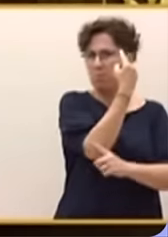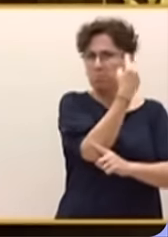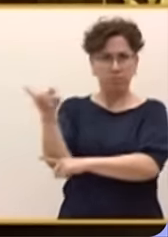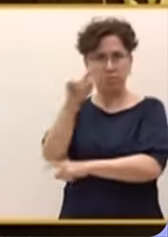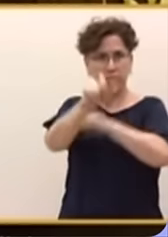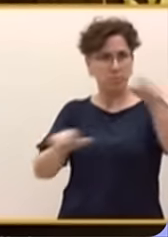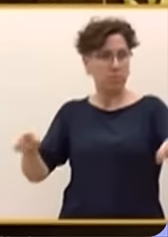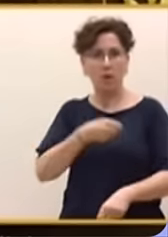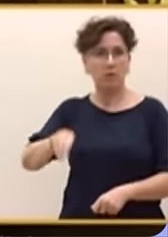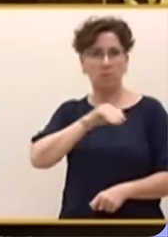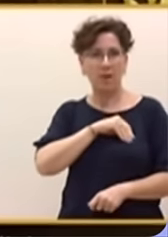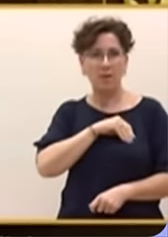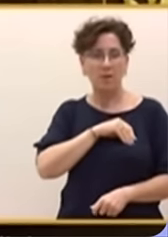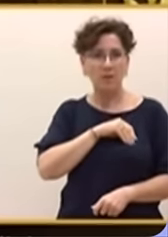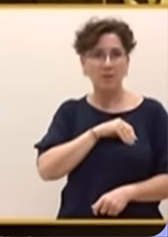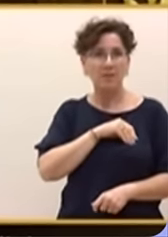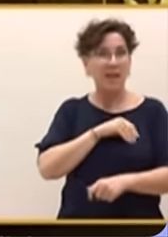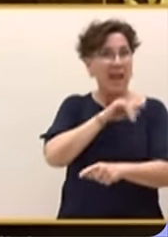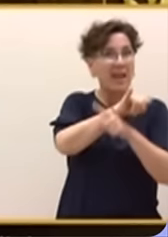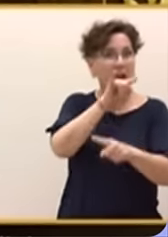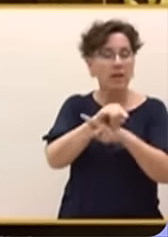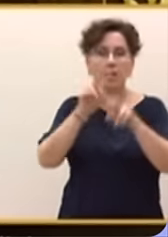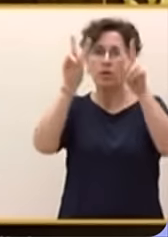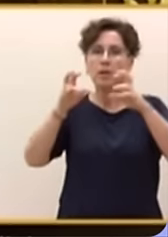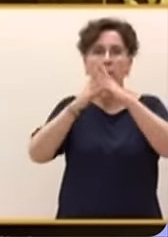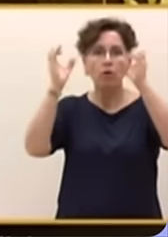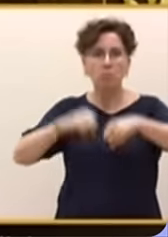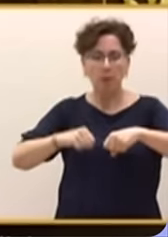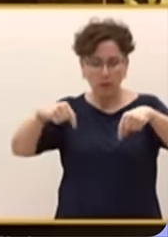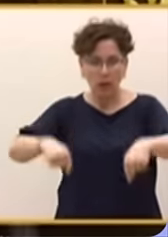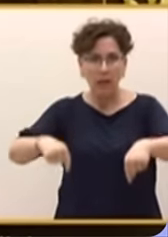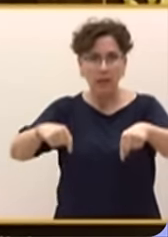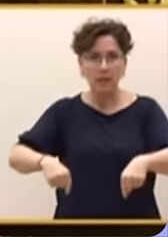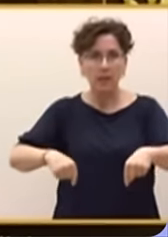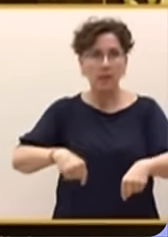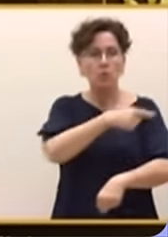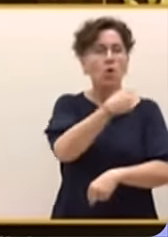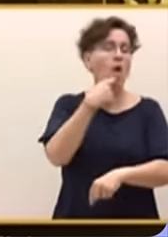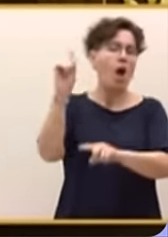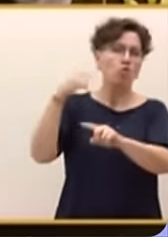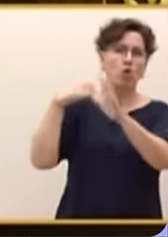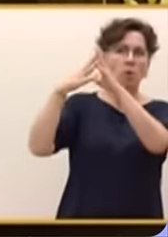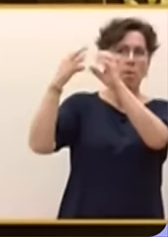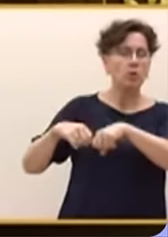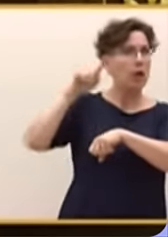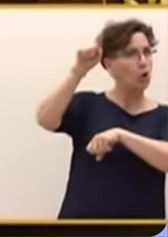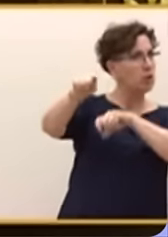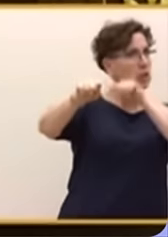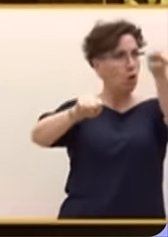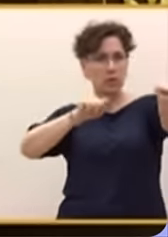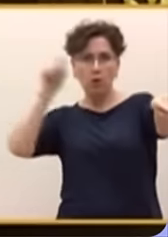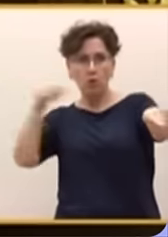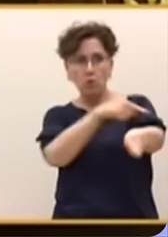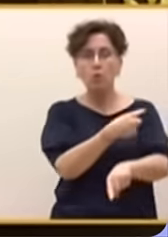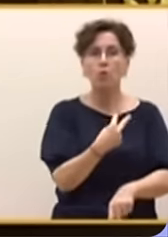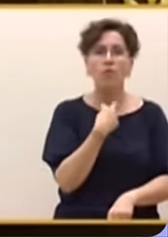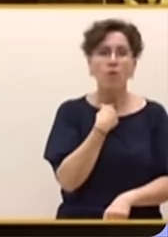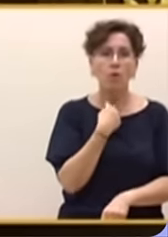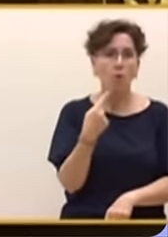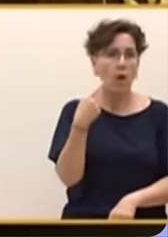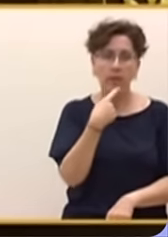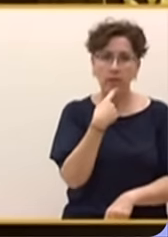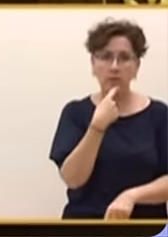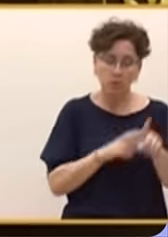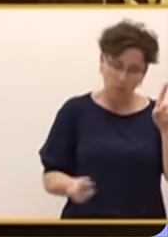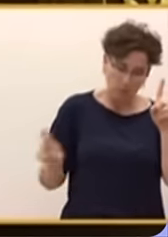mintiendo gravísimamente sobre los pactos en esta Cámara. Dijo que no iba a pactar con aquellos, con aquellos, con aquellos otros. Lo dijo, lo redijo y lo repitió.